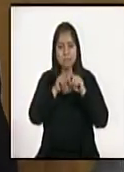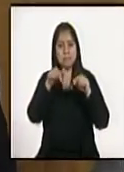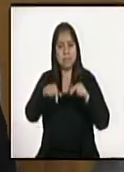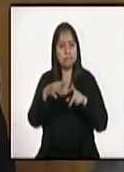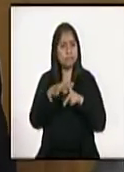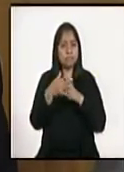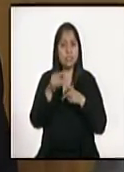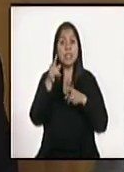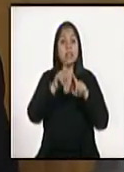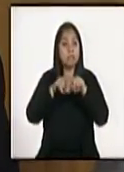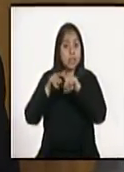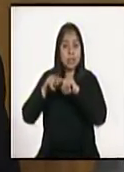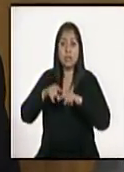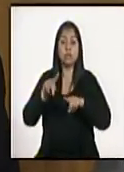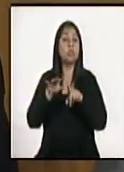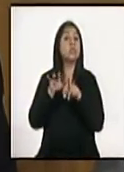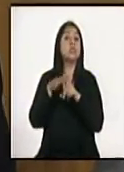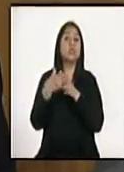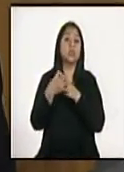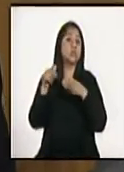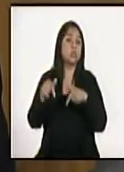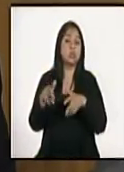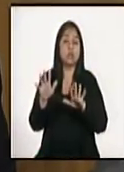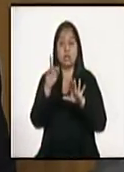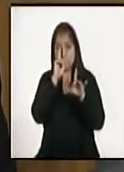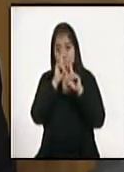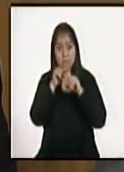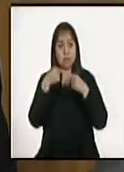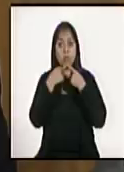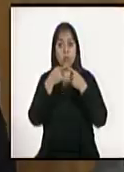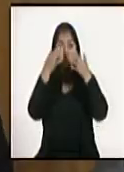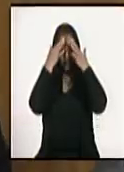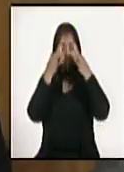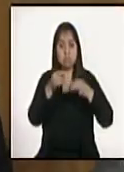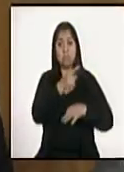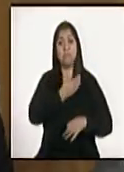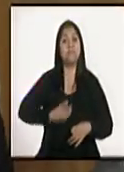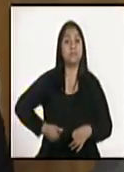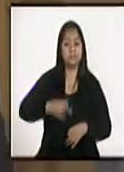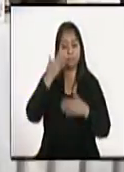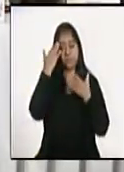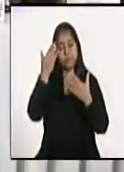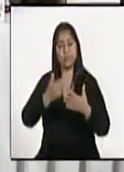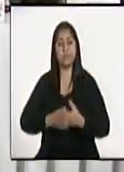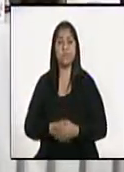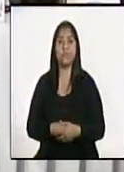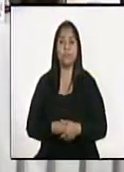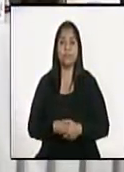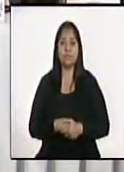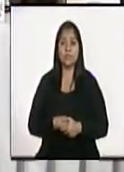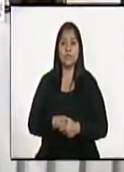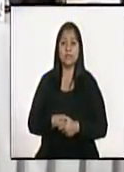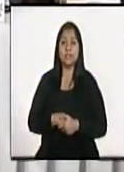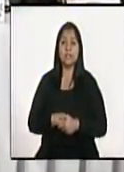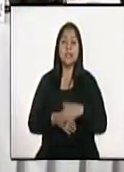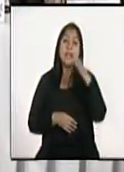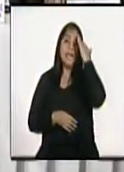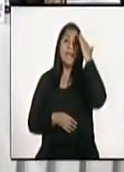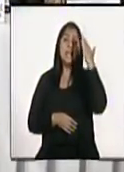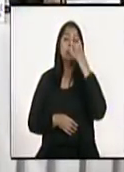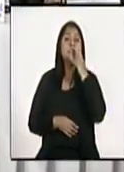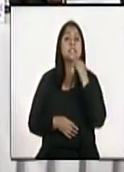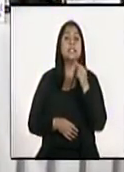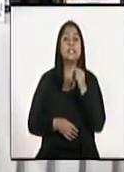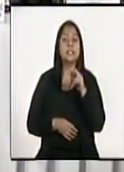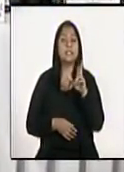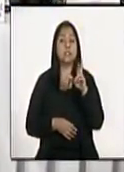y atendiendo las disposiciones que se dicten en presidencia. Muchísimas gracias. Gracias, señor Ovalle.